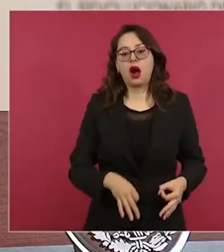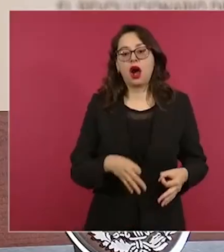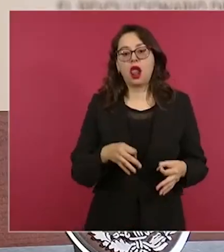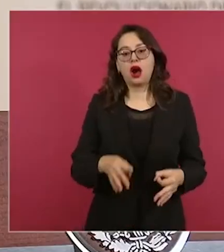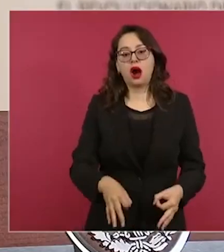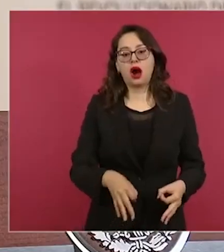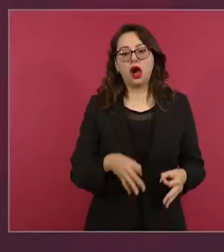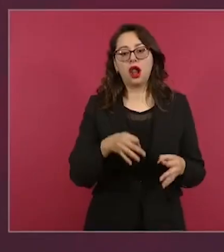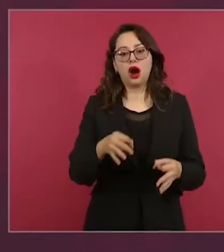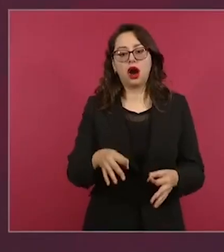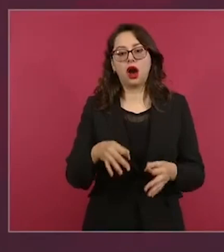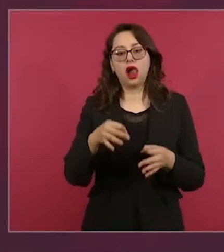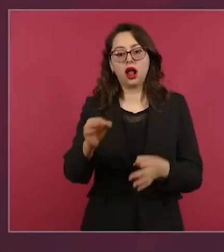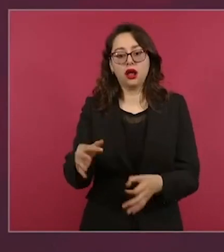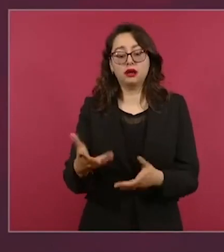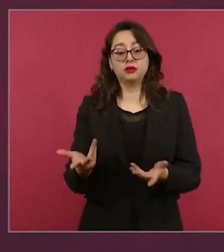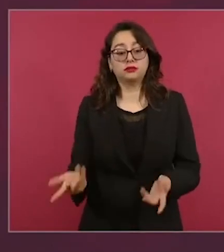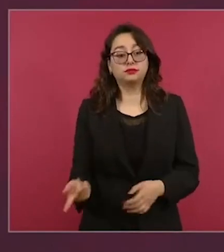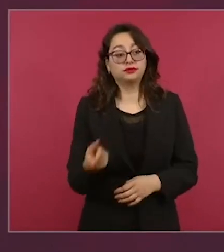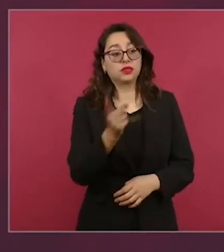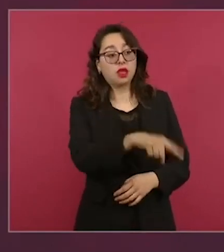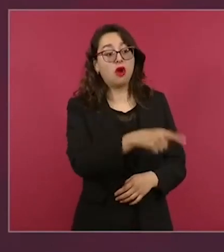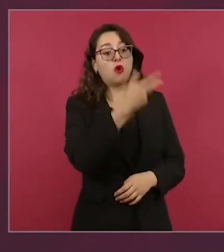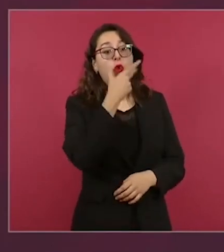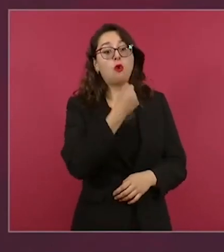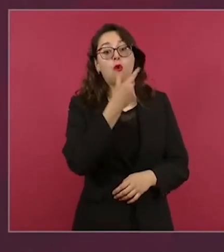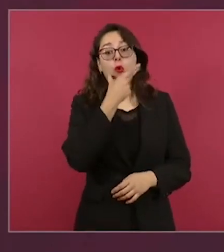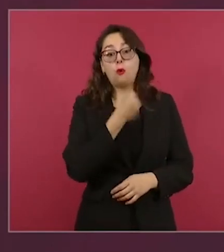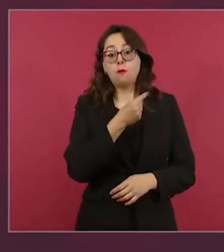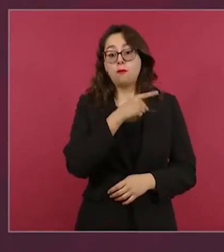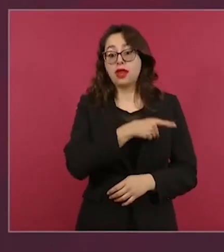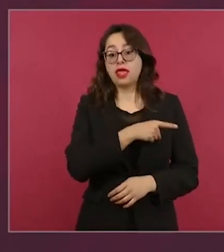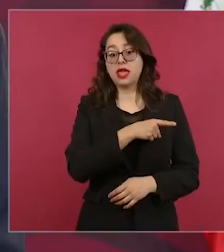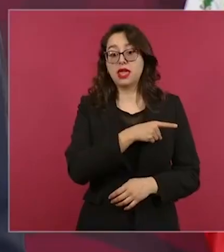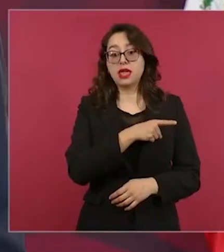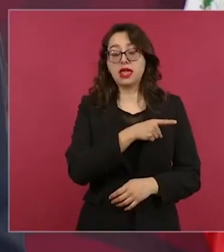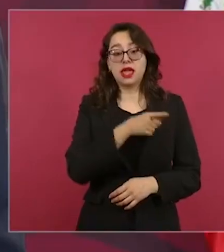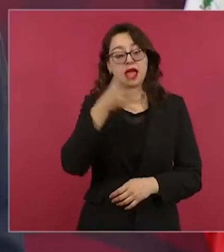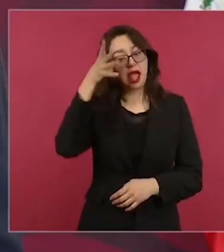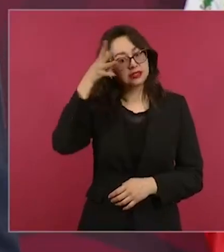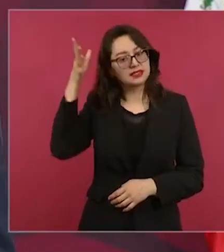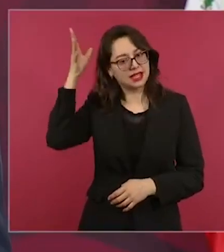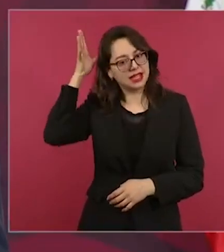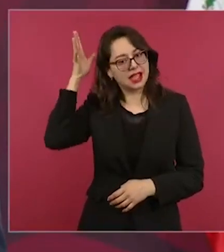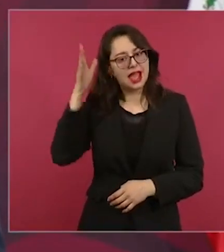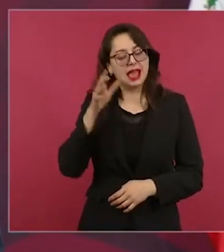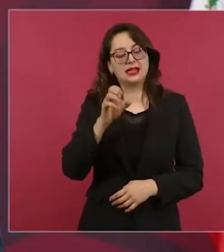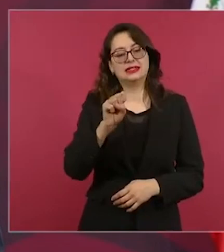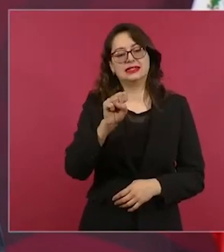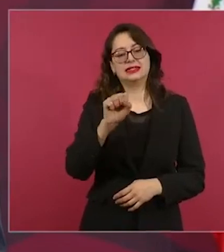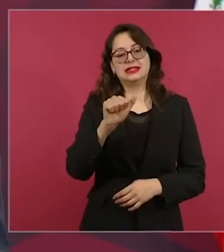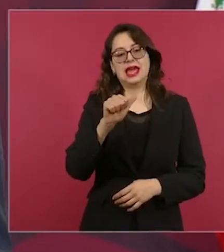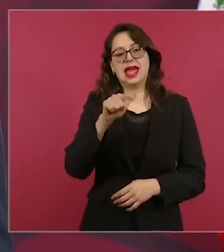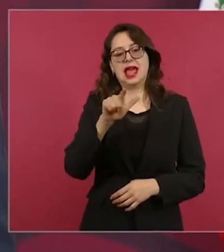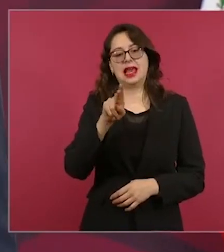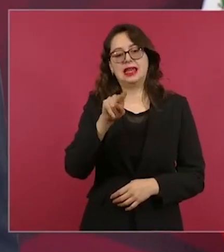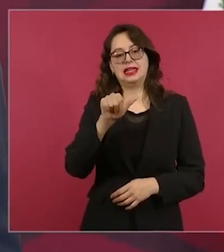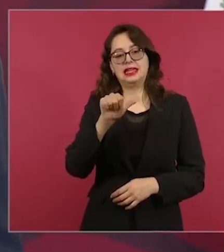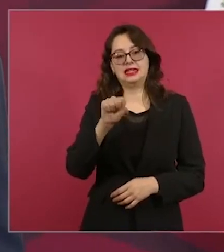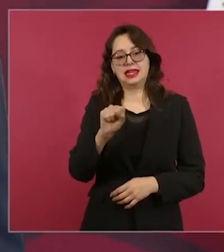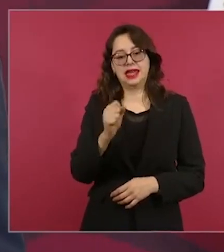del pago de impuestos de Azteca de